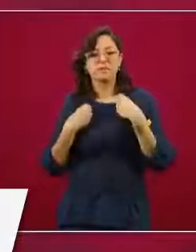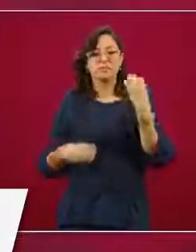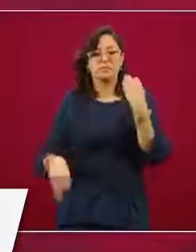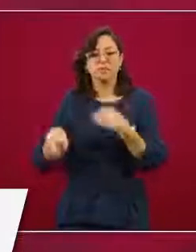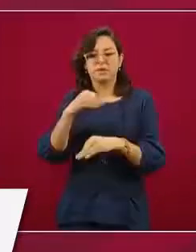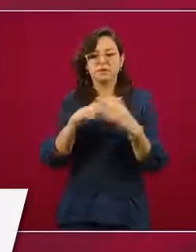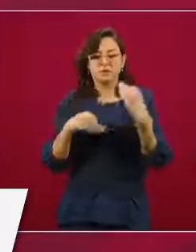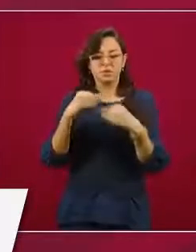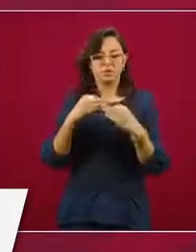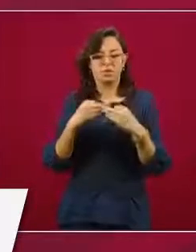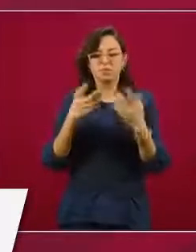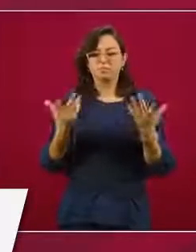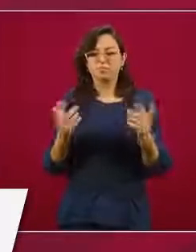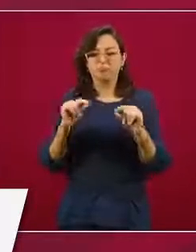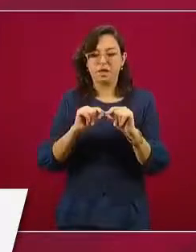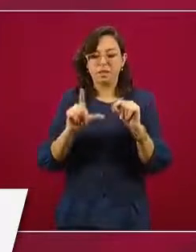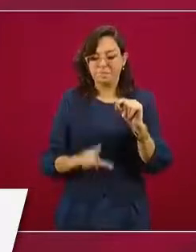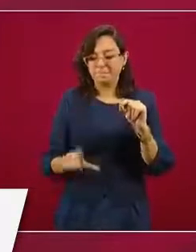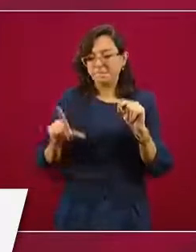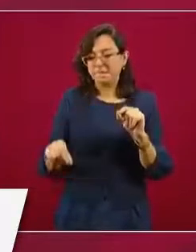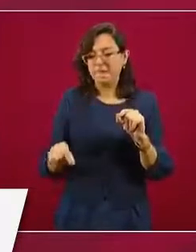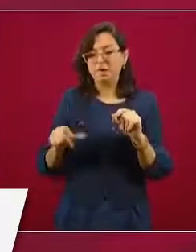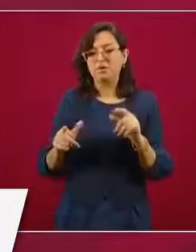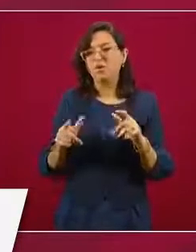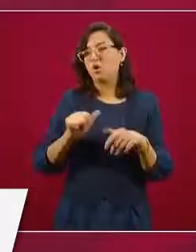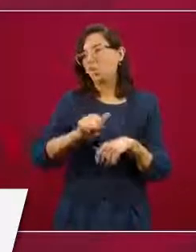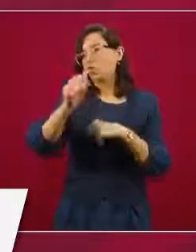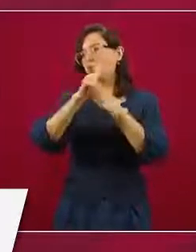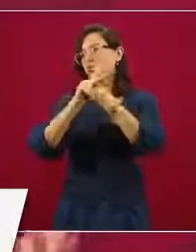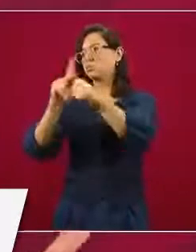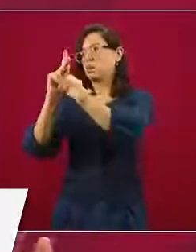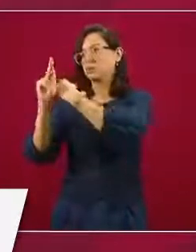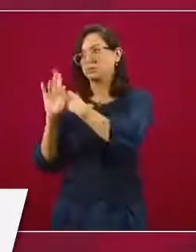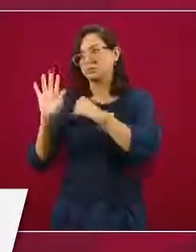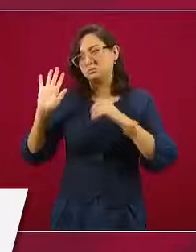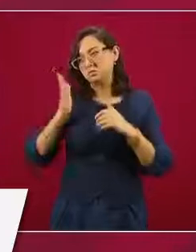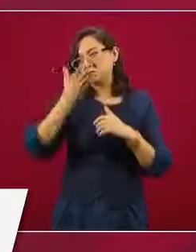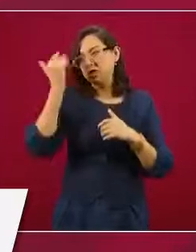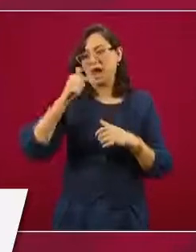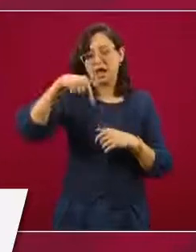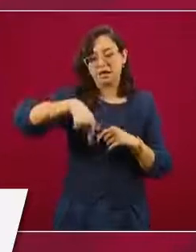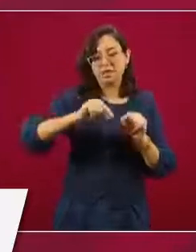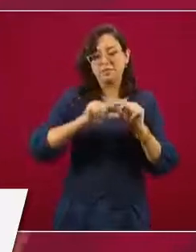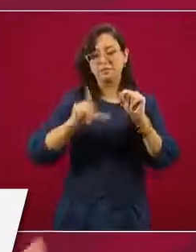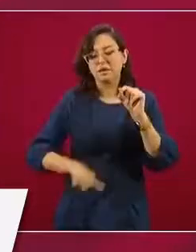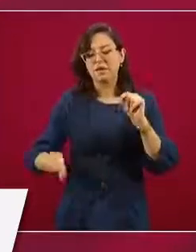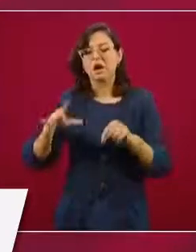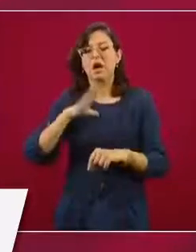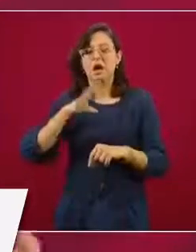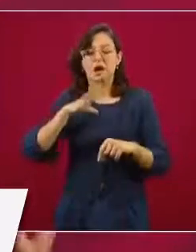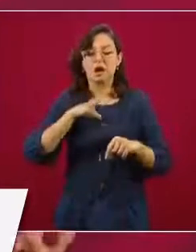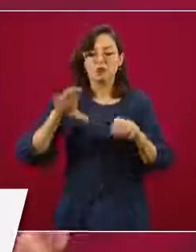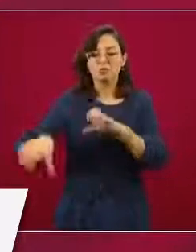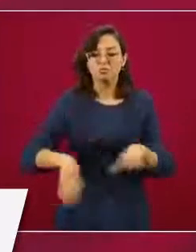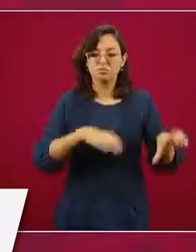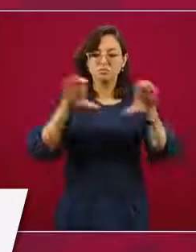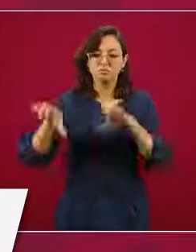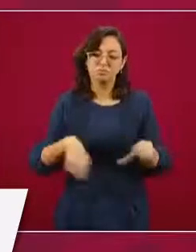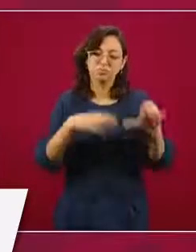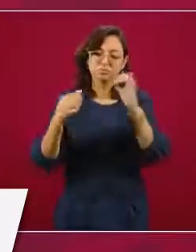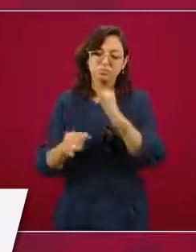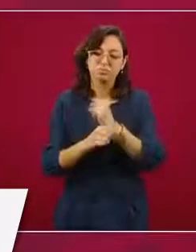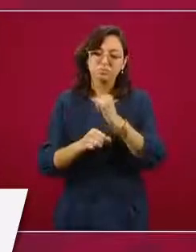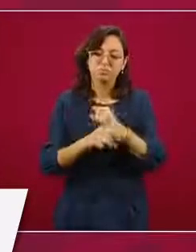esto en el caso de México, no es así en todos los países, se hace a través de una plataforma informática de alcance nacional. Quiénes son las